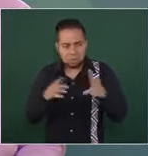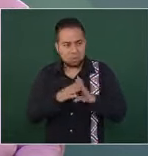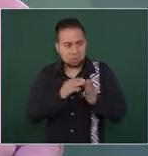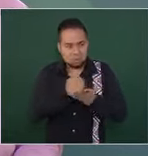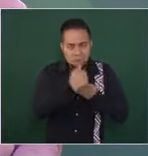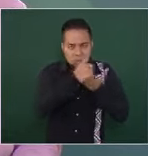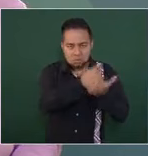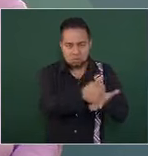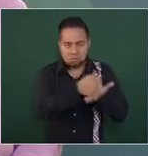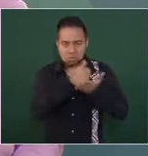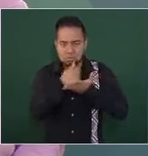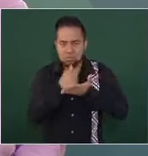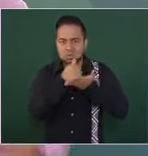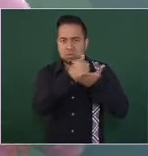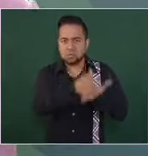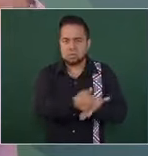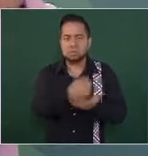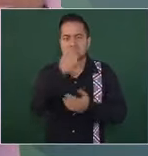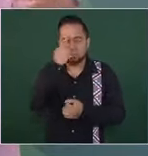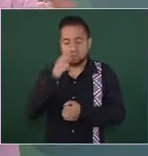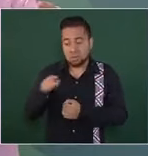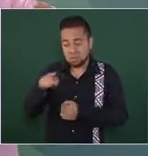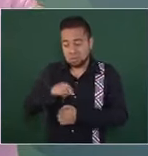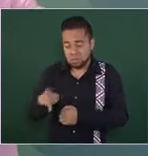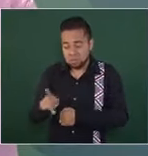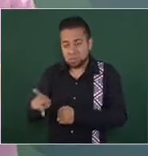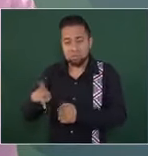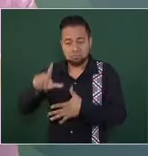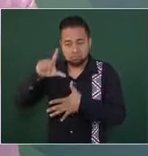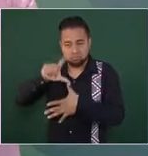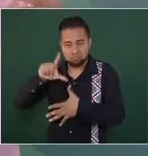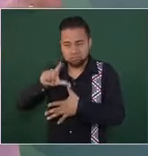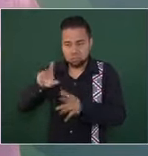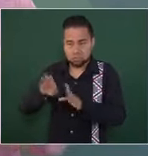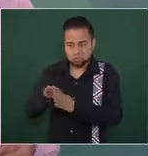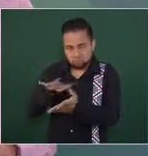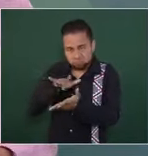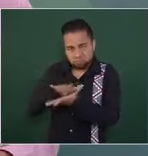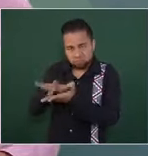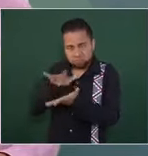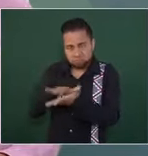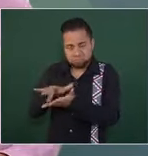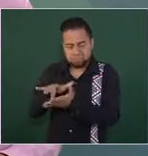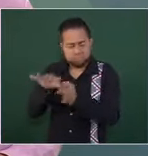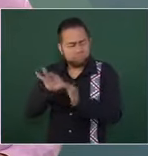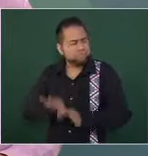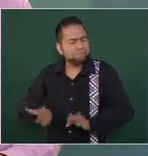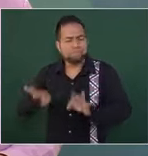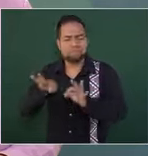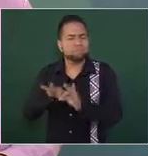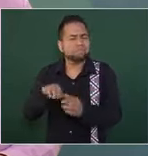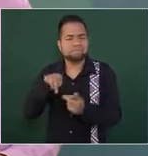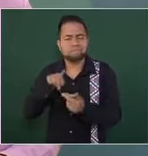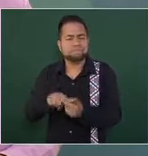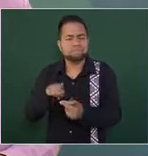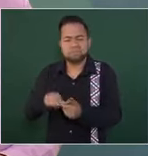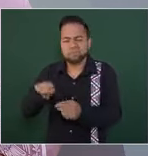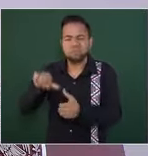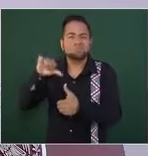para ayudar a los pueblos de América Latina en especial de